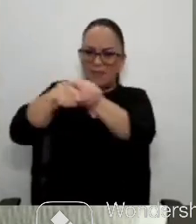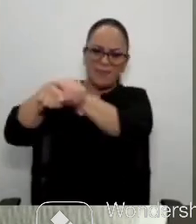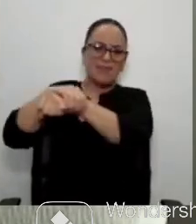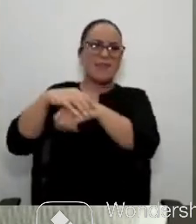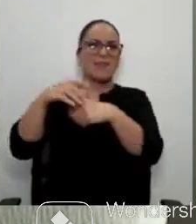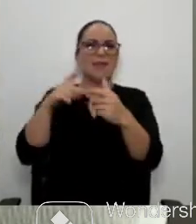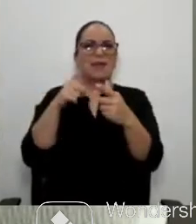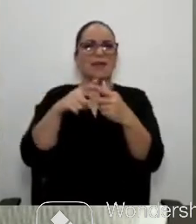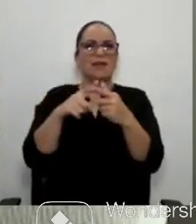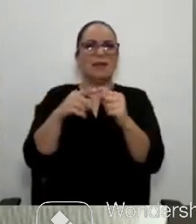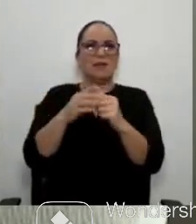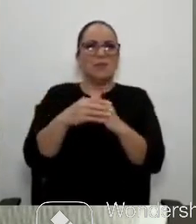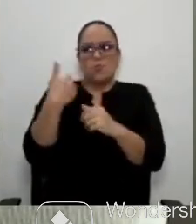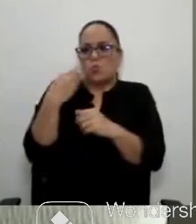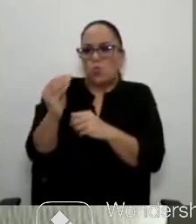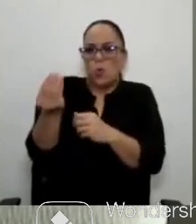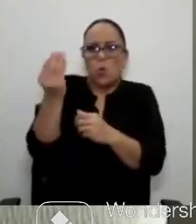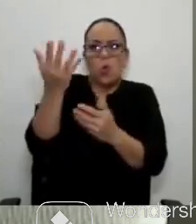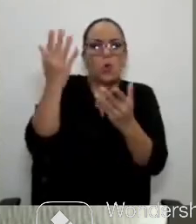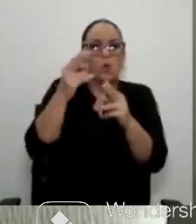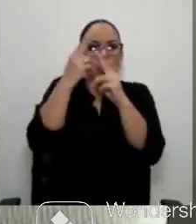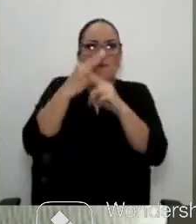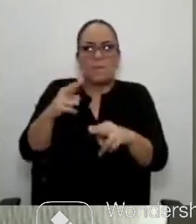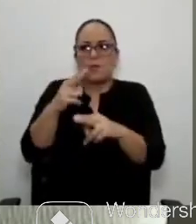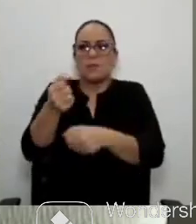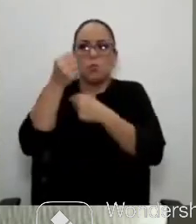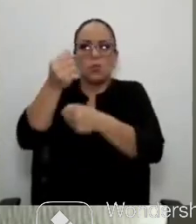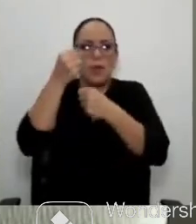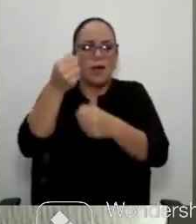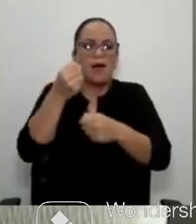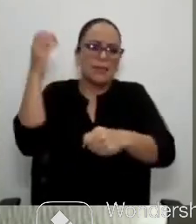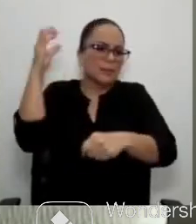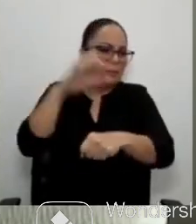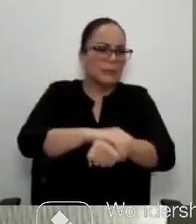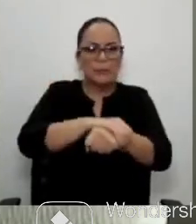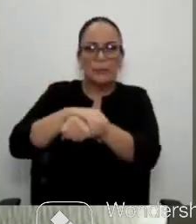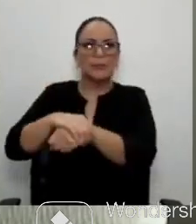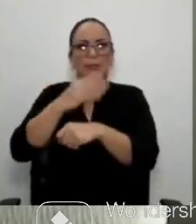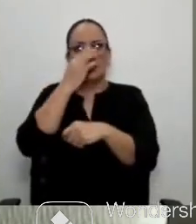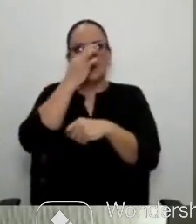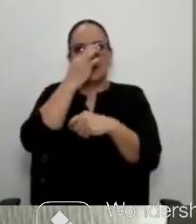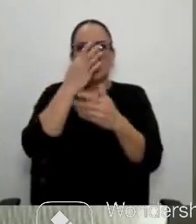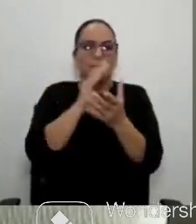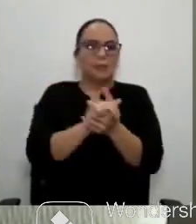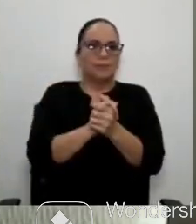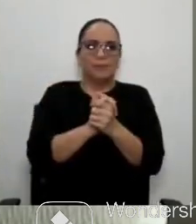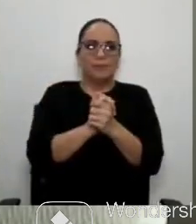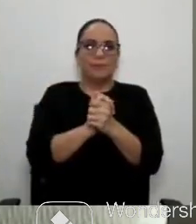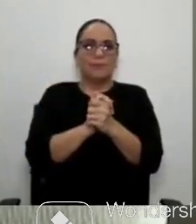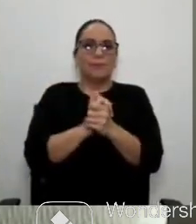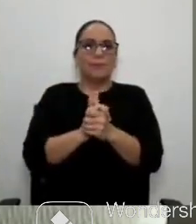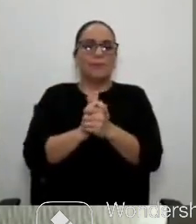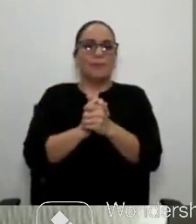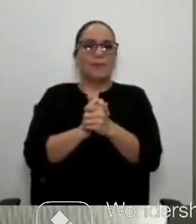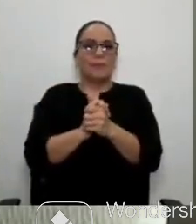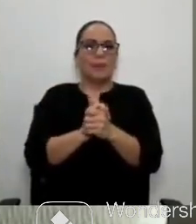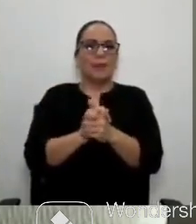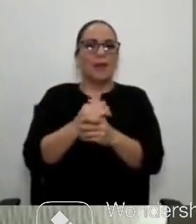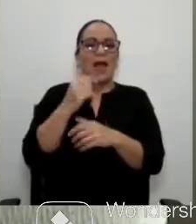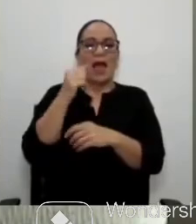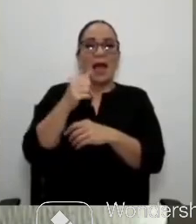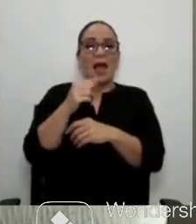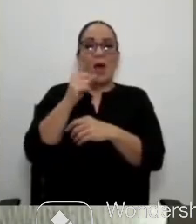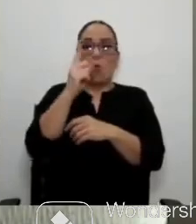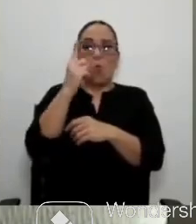muchachos humildes solamente por el hecho de haber protestado, que ayer murió un muchacho en portuguesa, lo mataron a